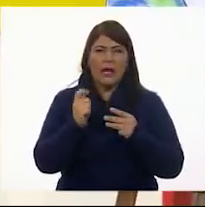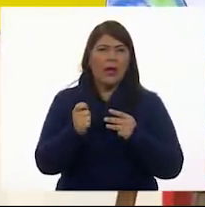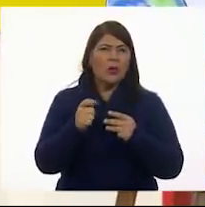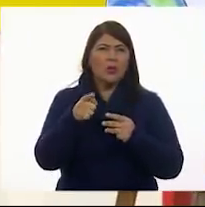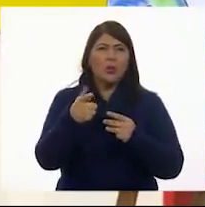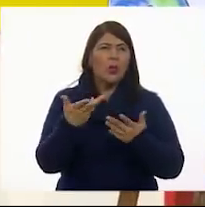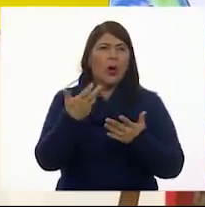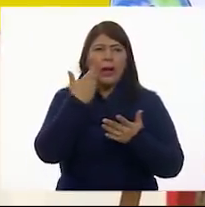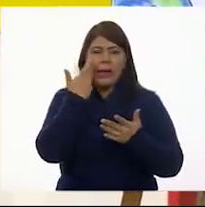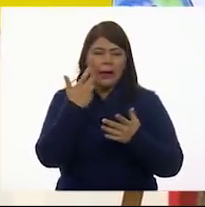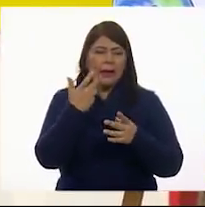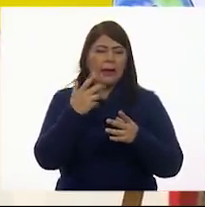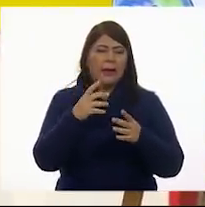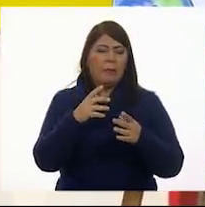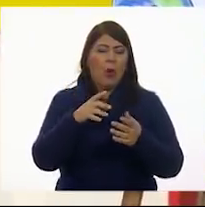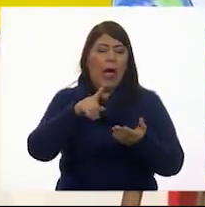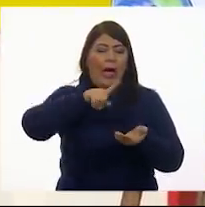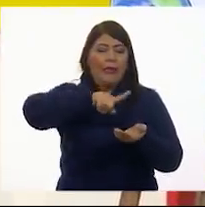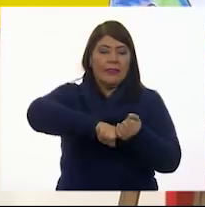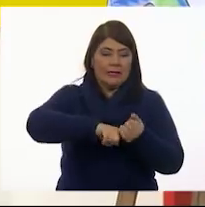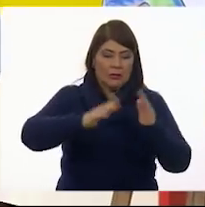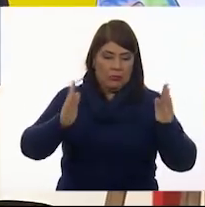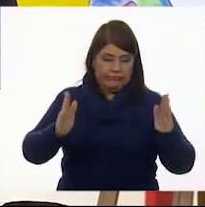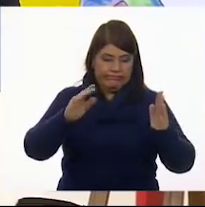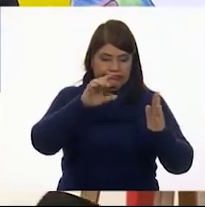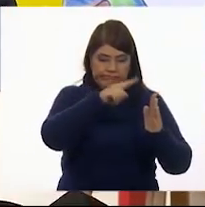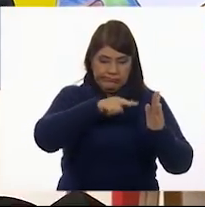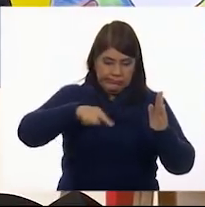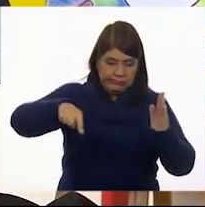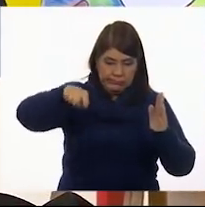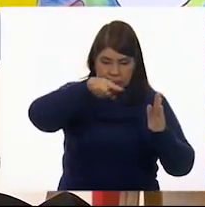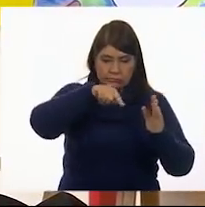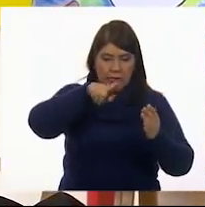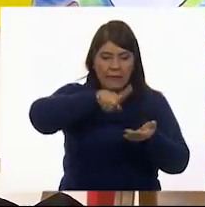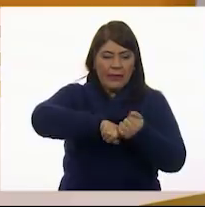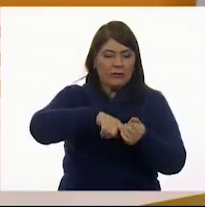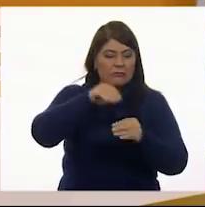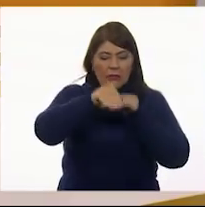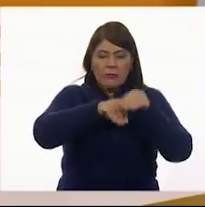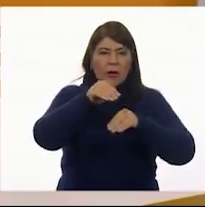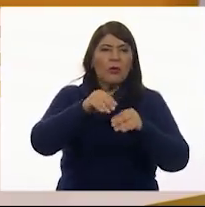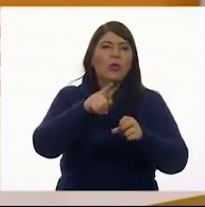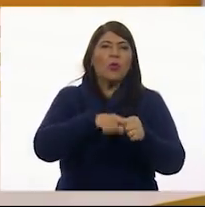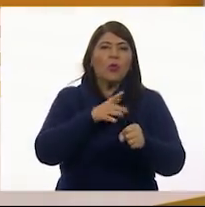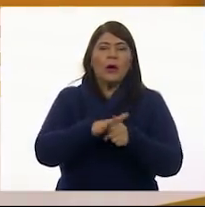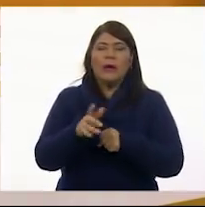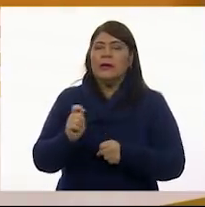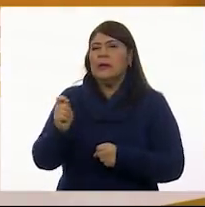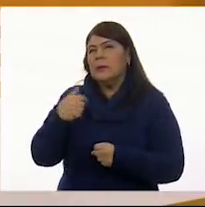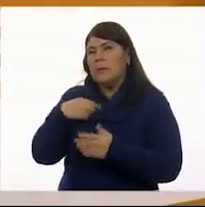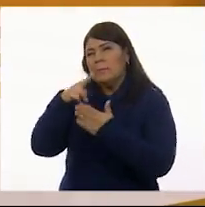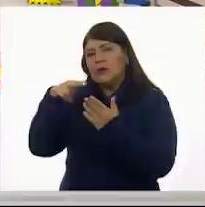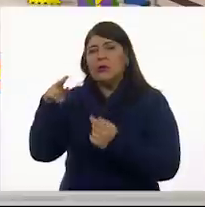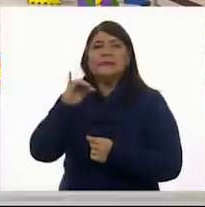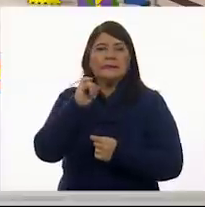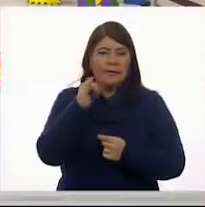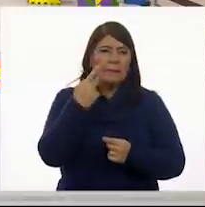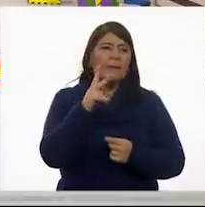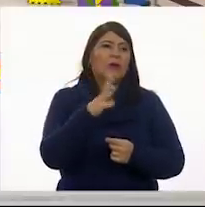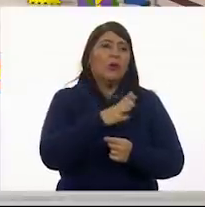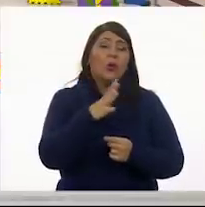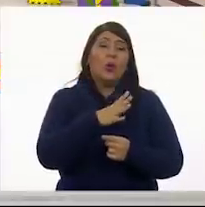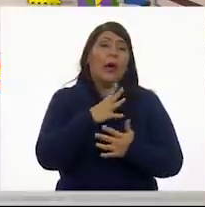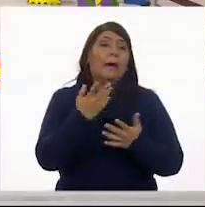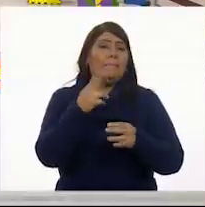rellenar nuestras plantillas de stencils? Con pinturas. Con pinturas, pero ¿qué crees? Tenemos una